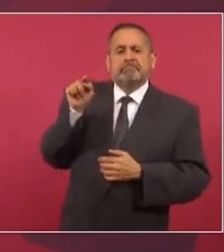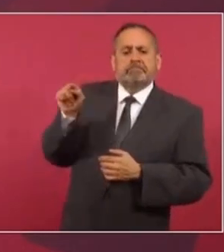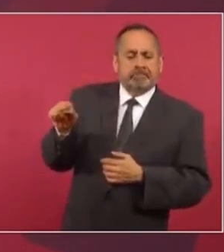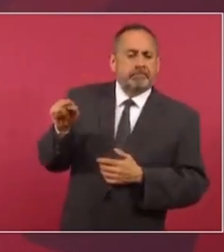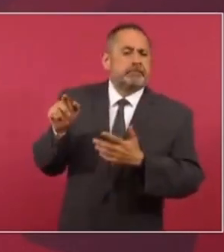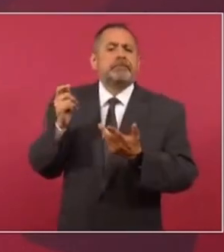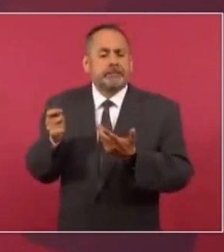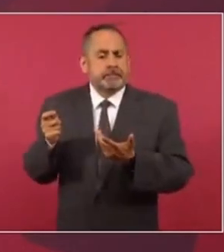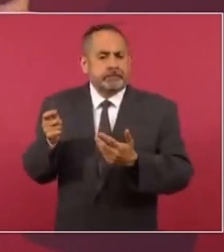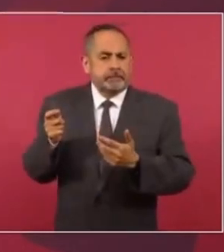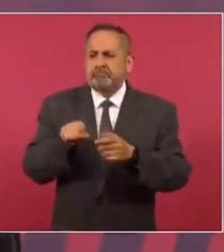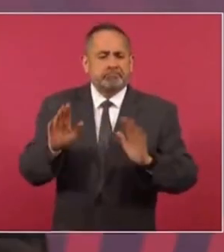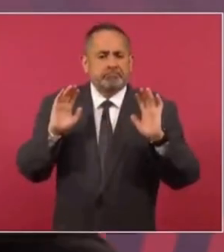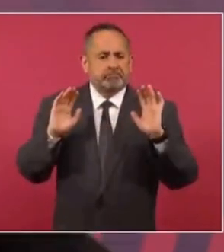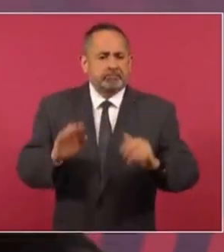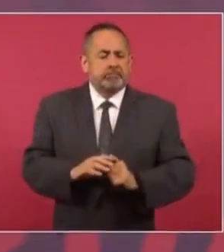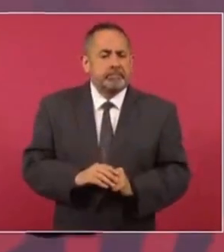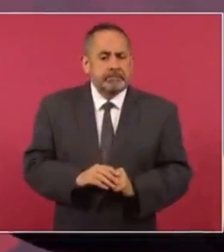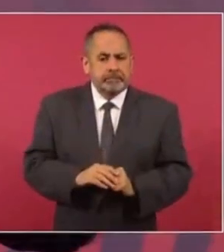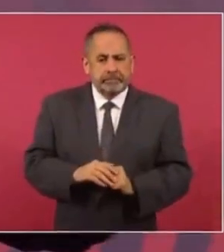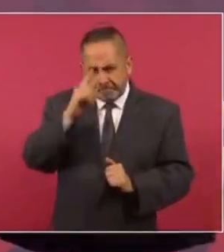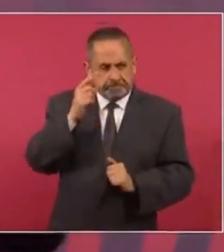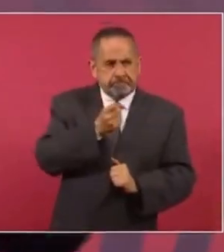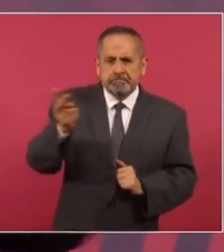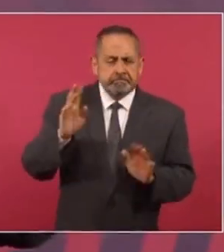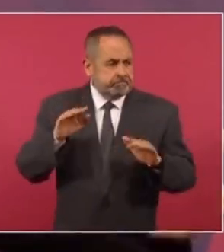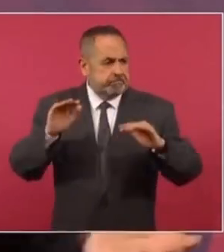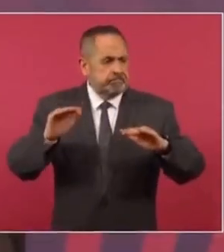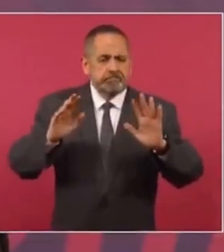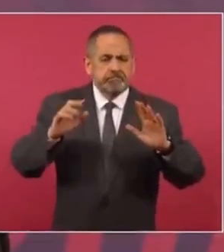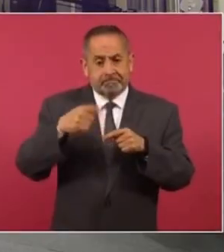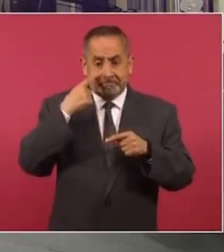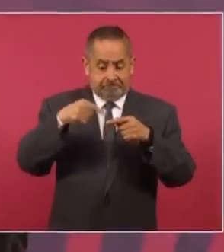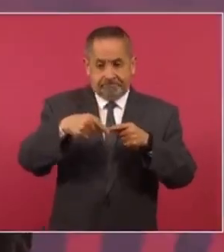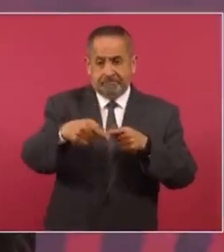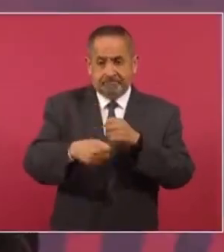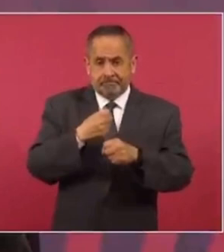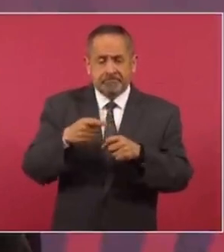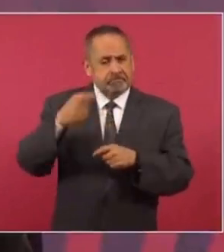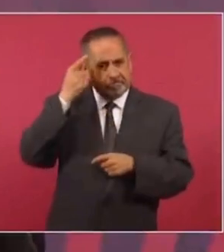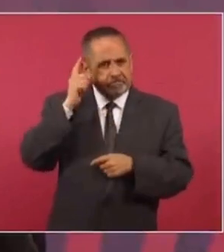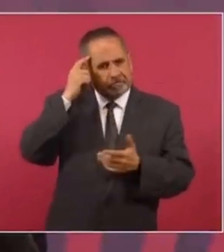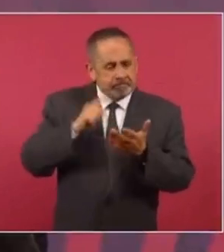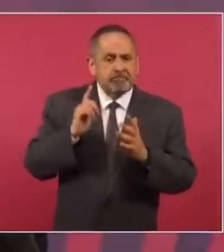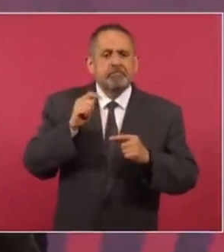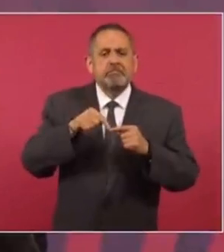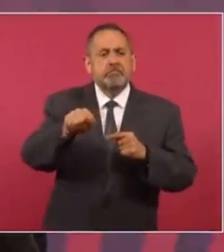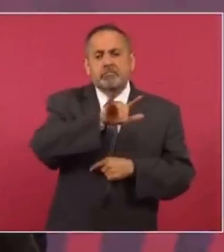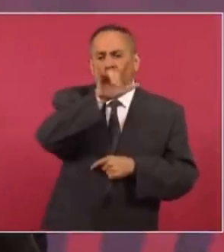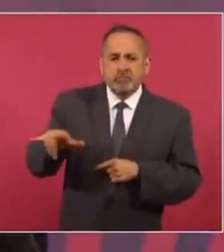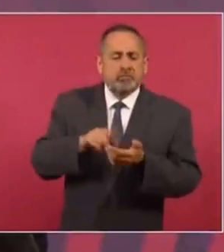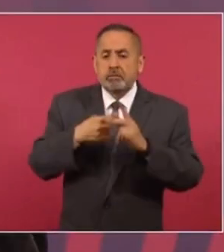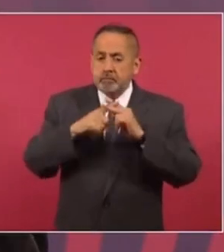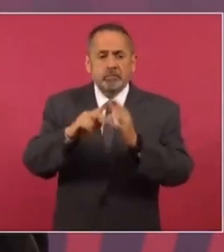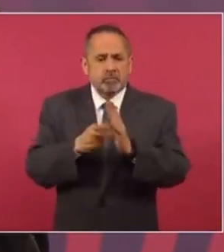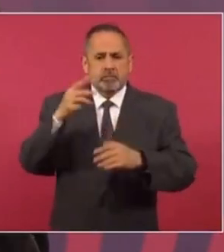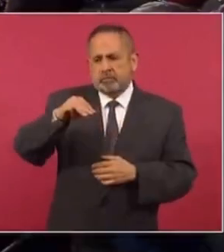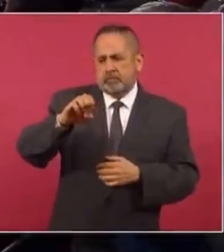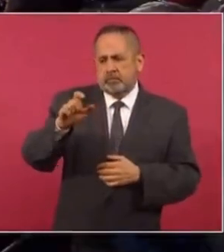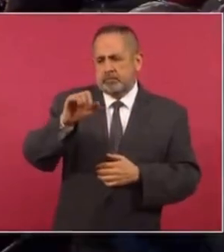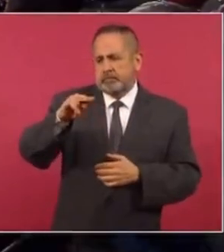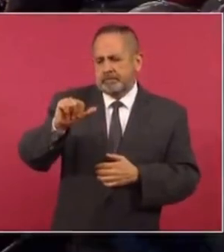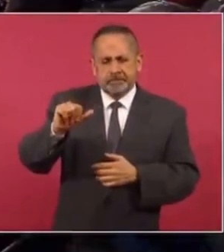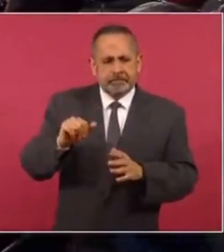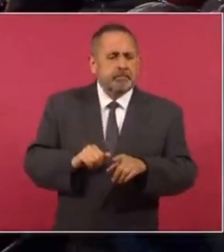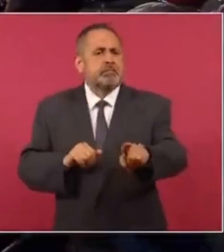abrir para que haya competencia y bajen los precios. Yo ya espero que empiece a volar de nuevo mexicana. ¿Cómo para qué,